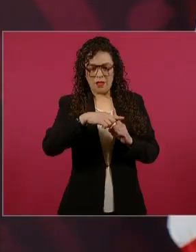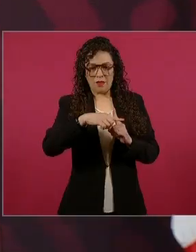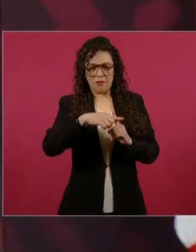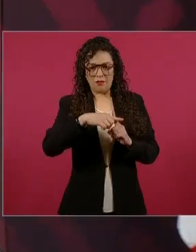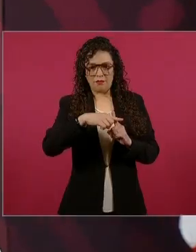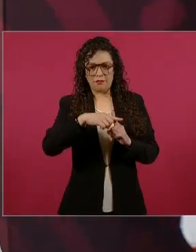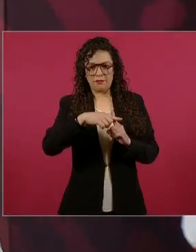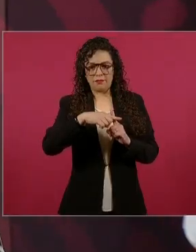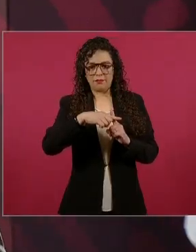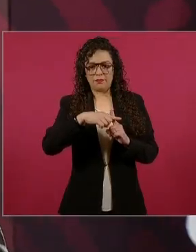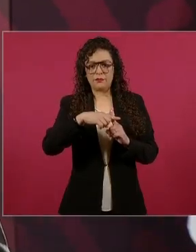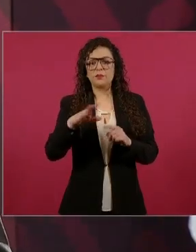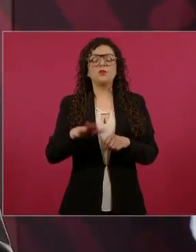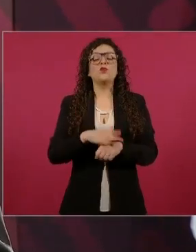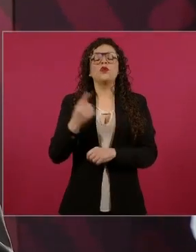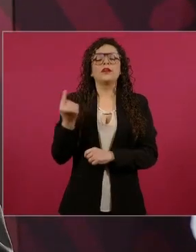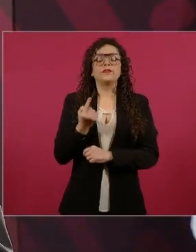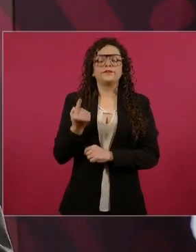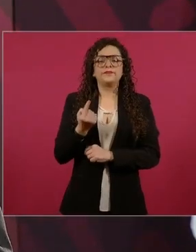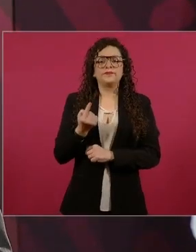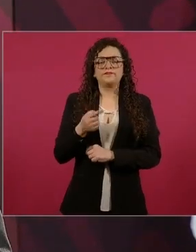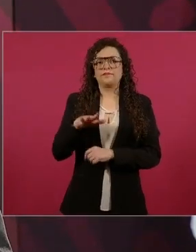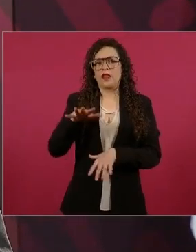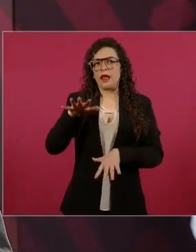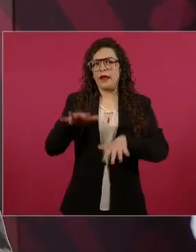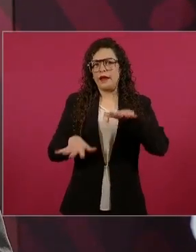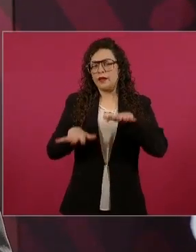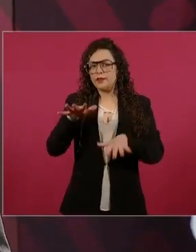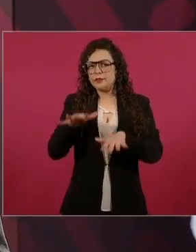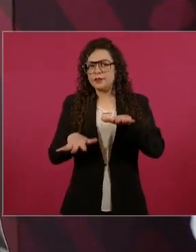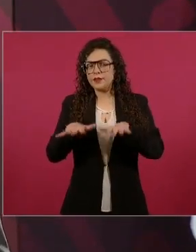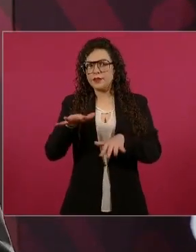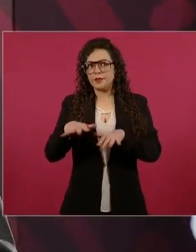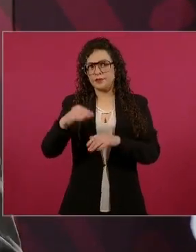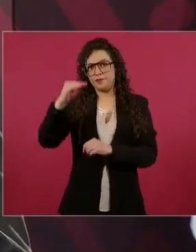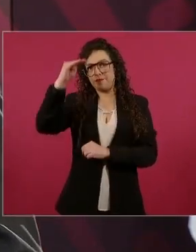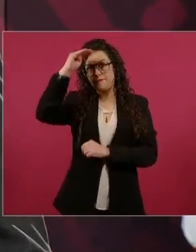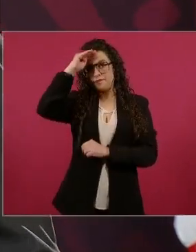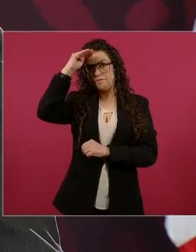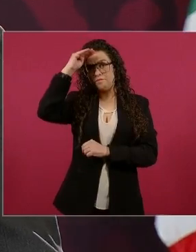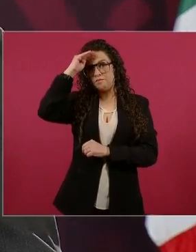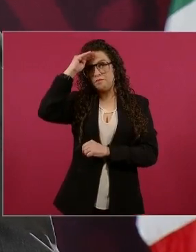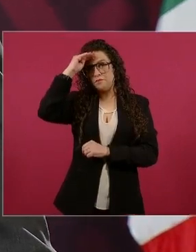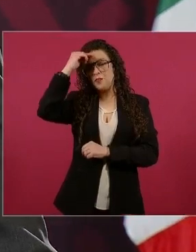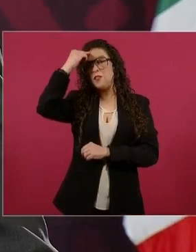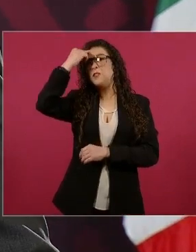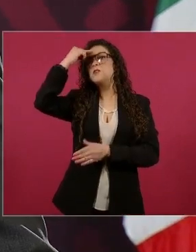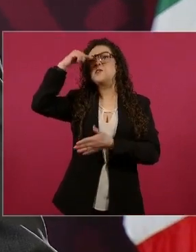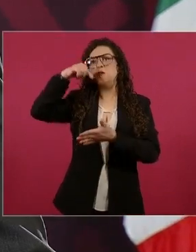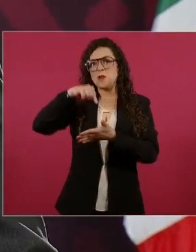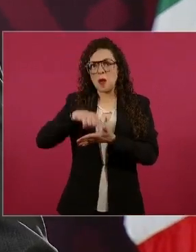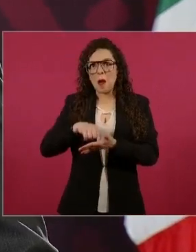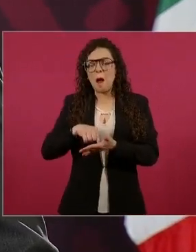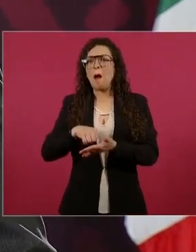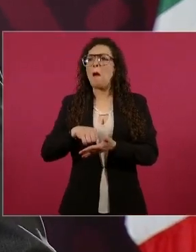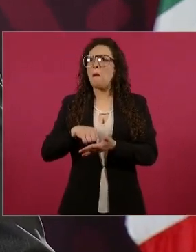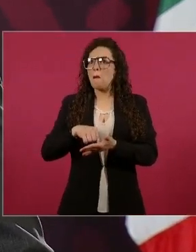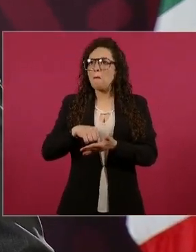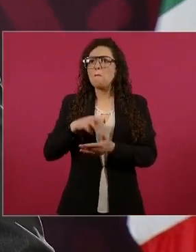que debemos ser modernos